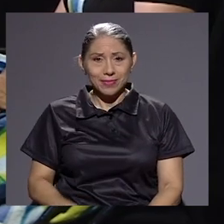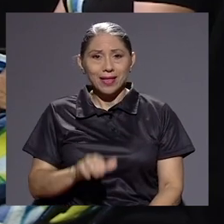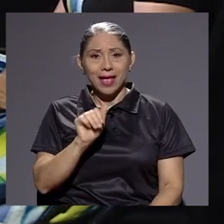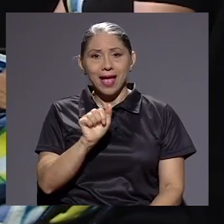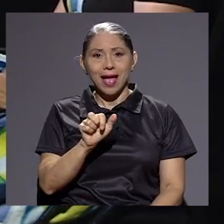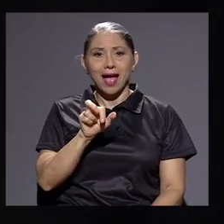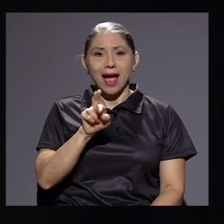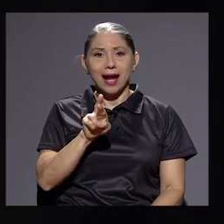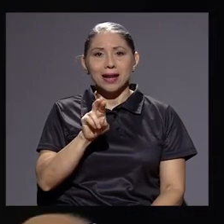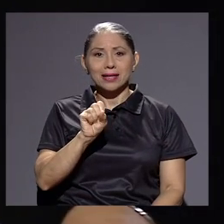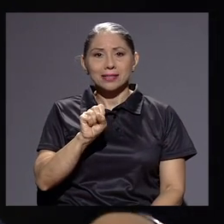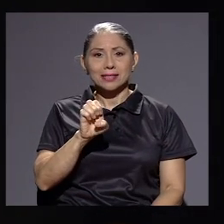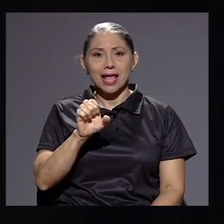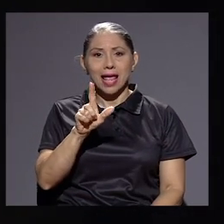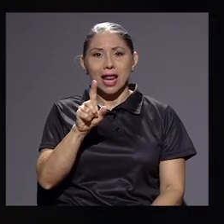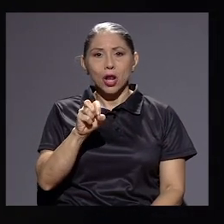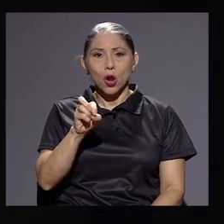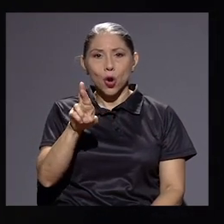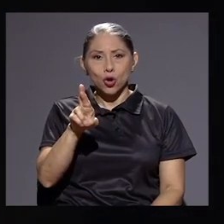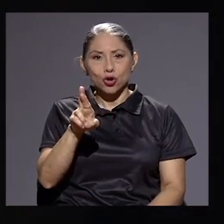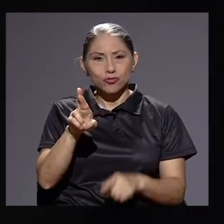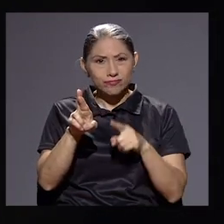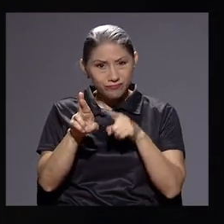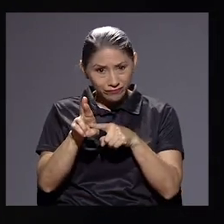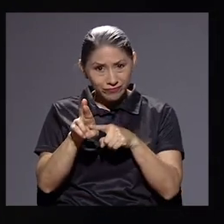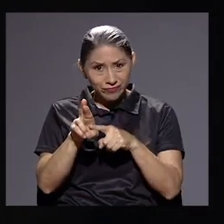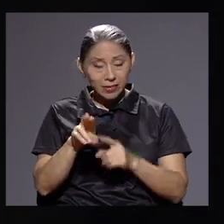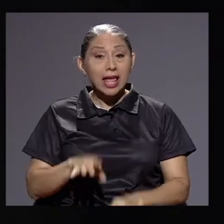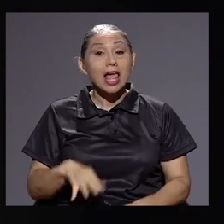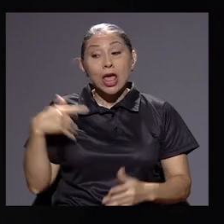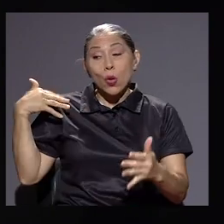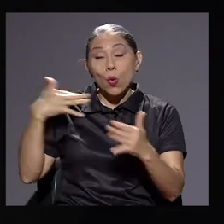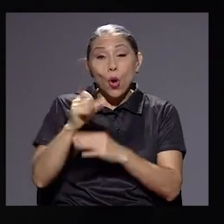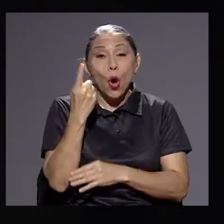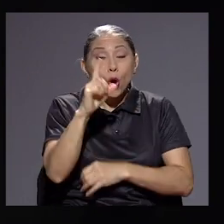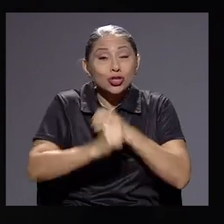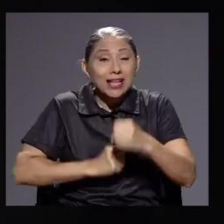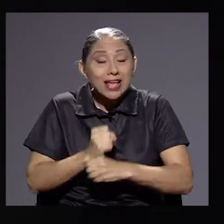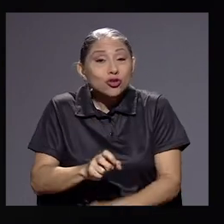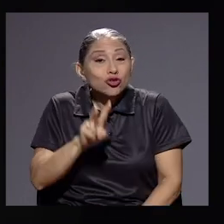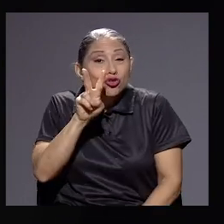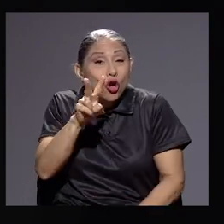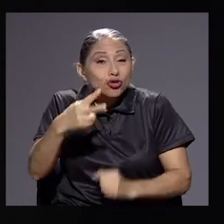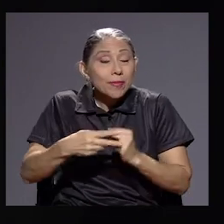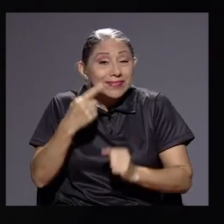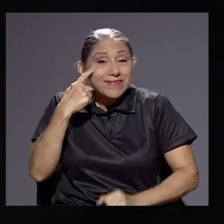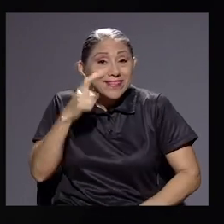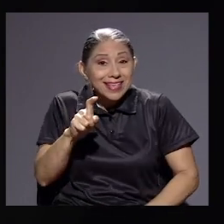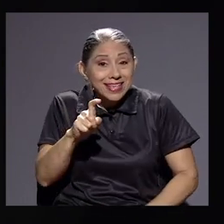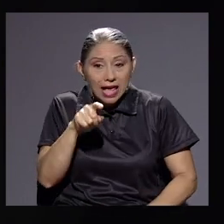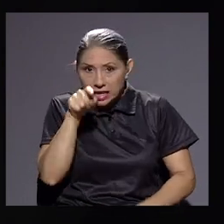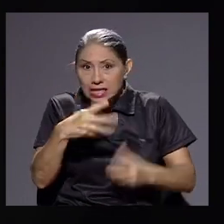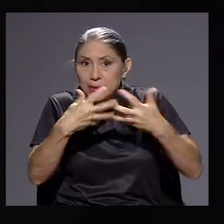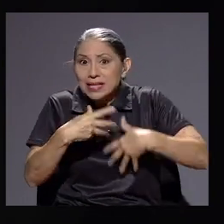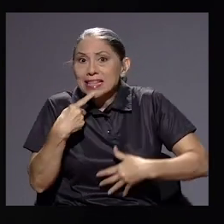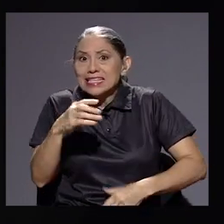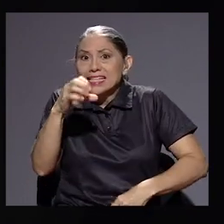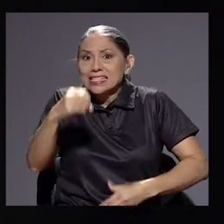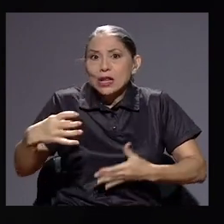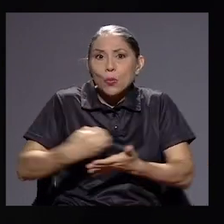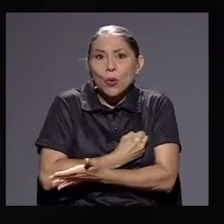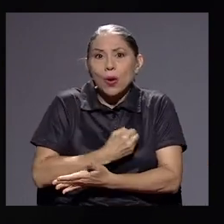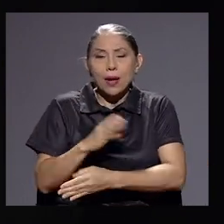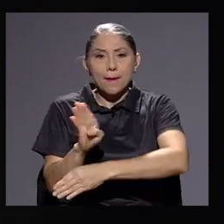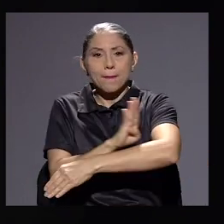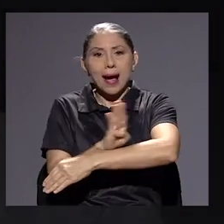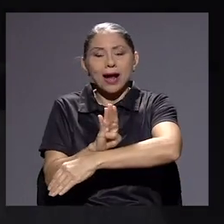Arcelor, en 11 años, dos fiscalizaciones nada más. Estoy hablando de gente que dice que tiene cero. Banco